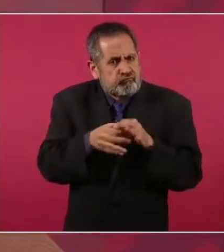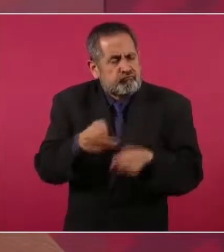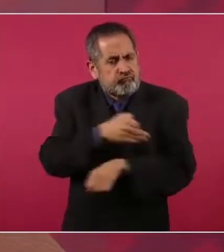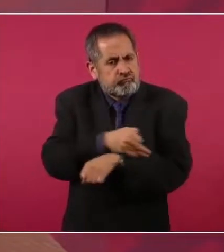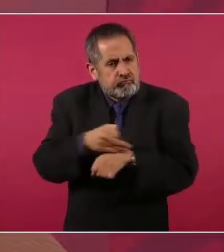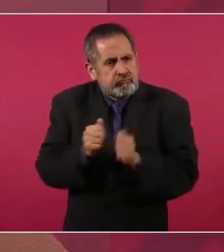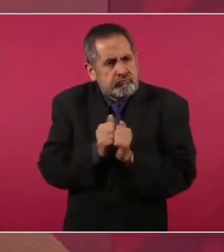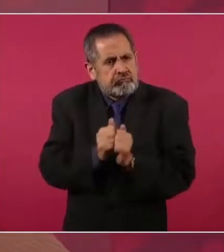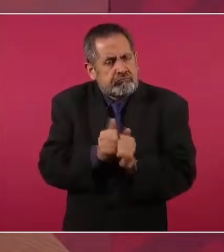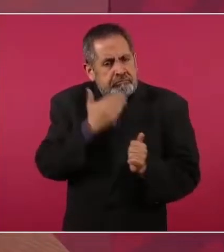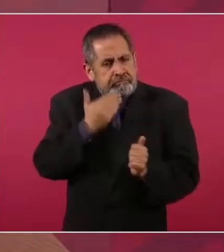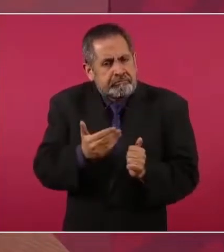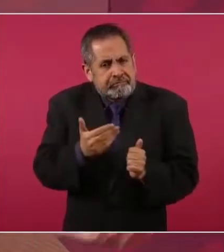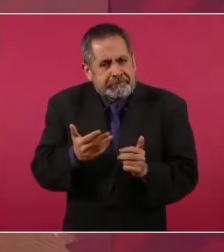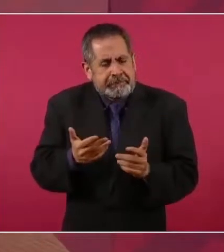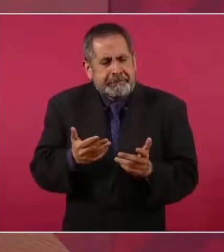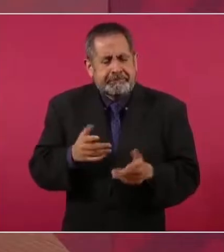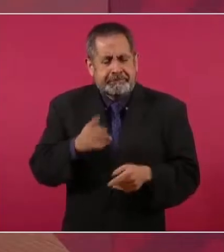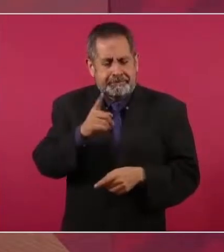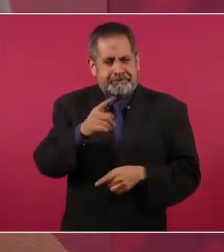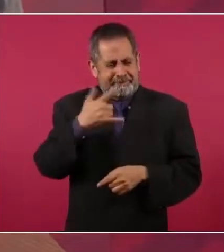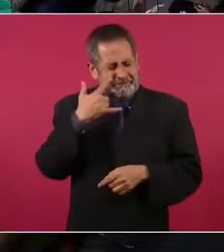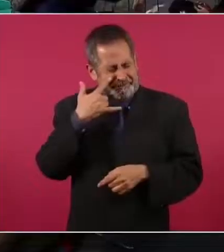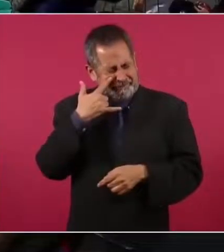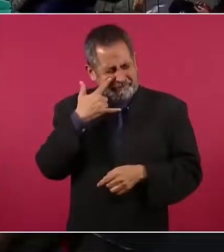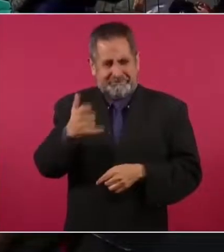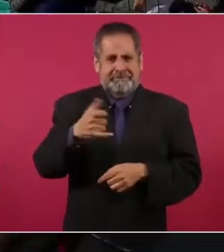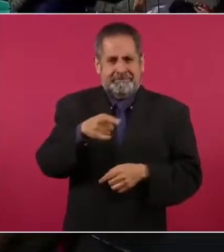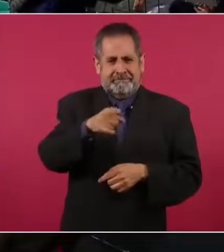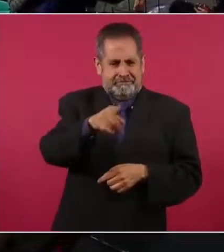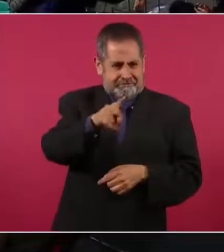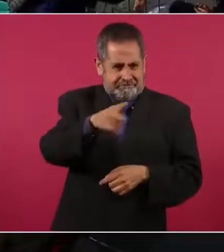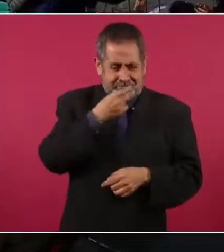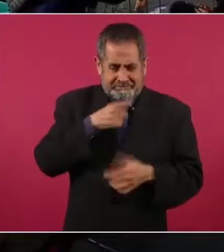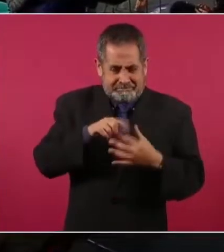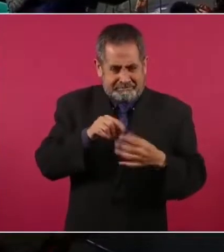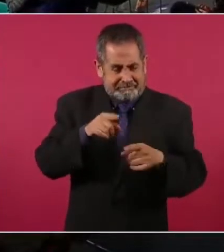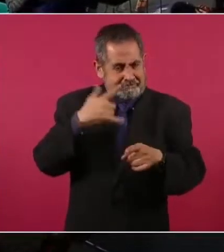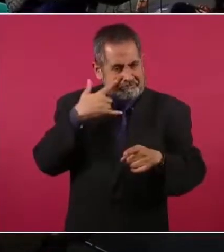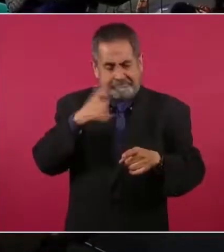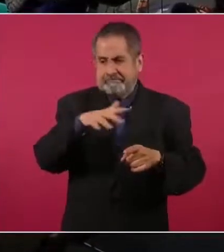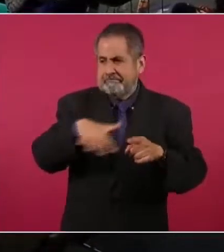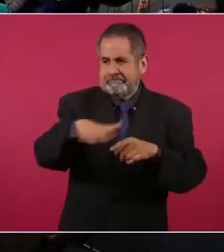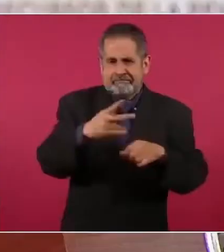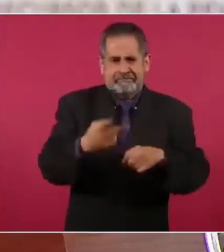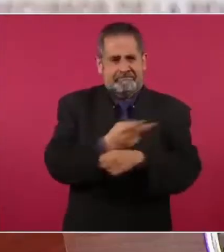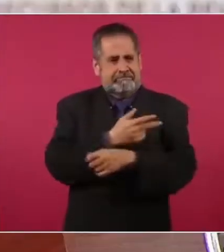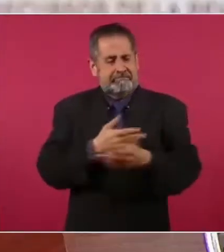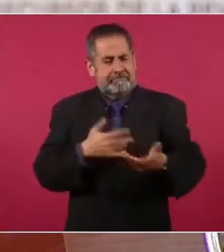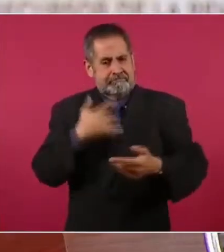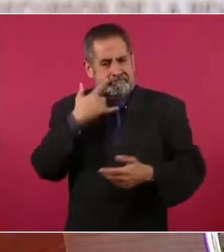Entonces, se me hace raro que